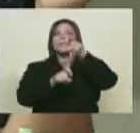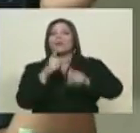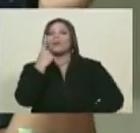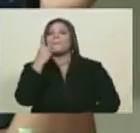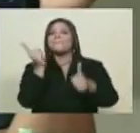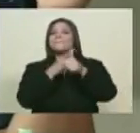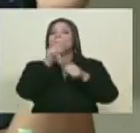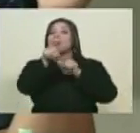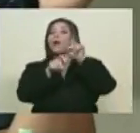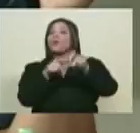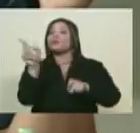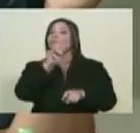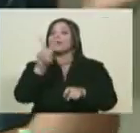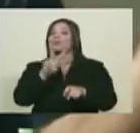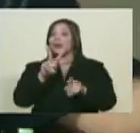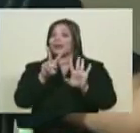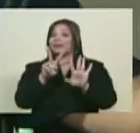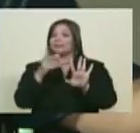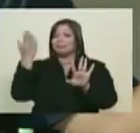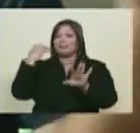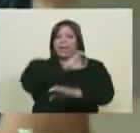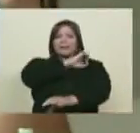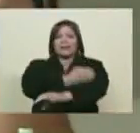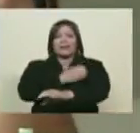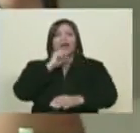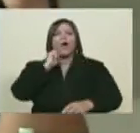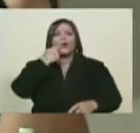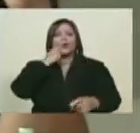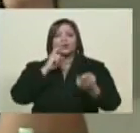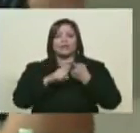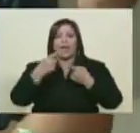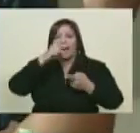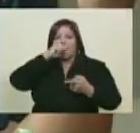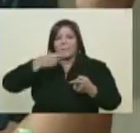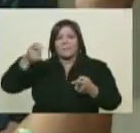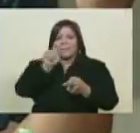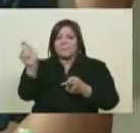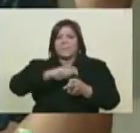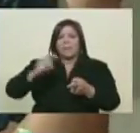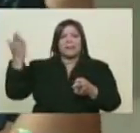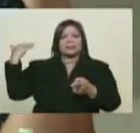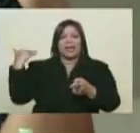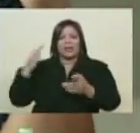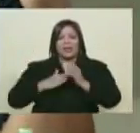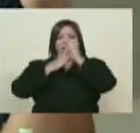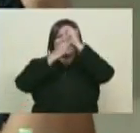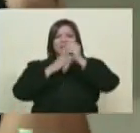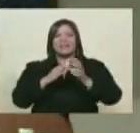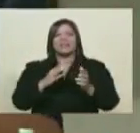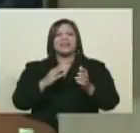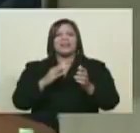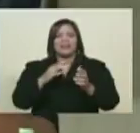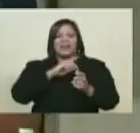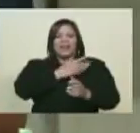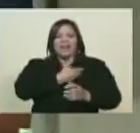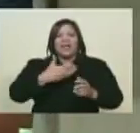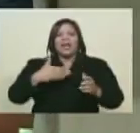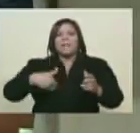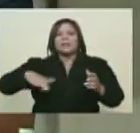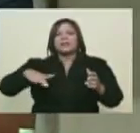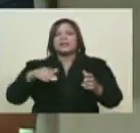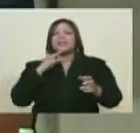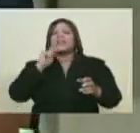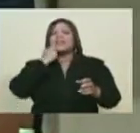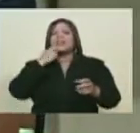Mira la cumbre de la semana de la energía en Rusia, ahora en el mes pasado, liderada por el presidente Putin. ¿A quién se convocó?